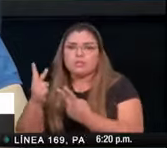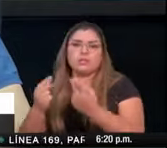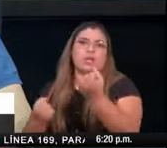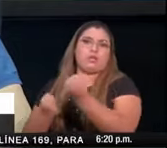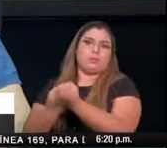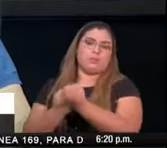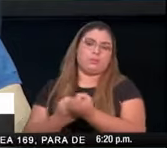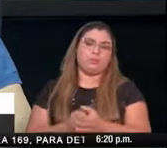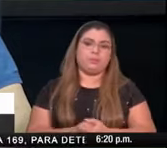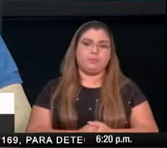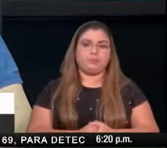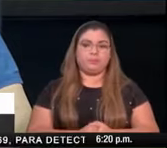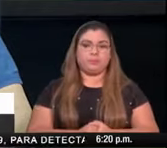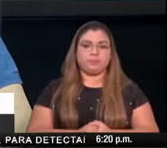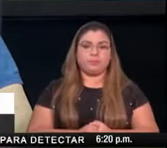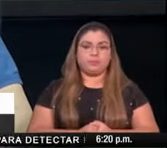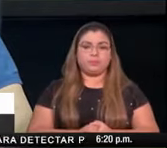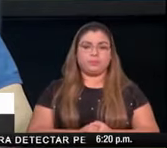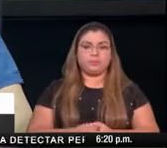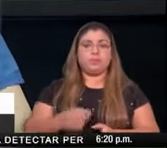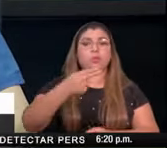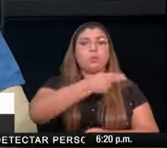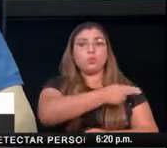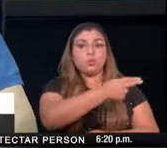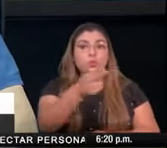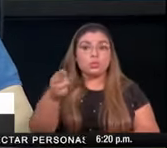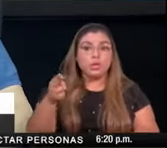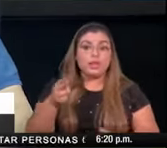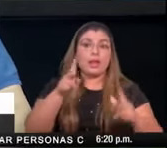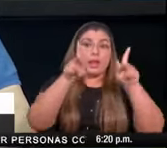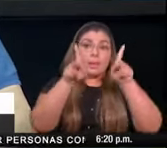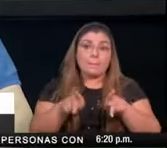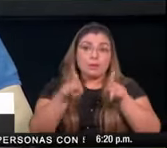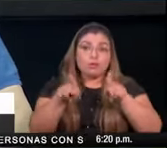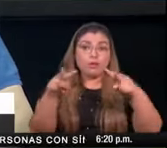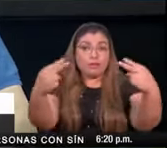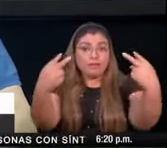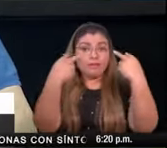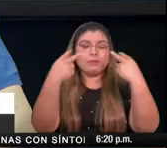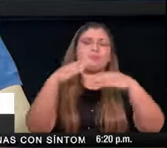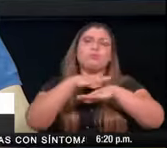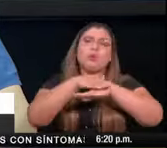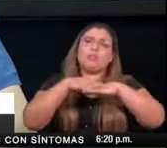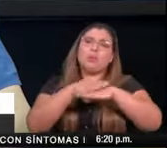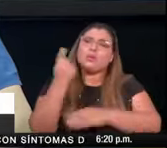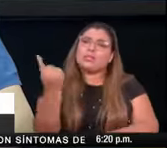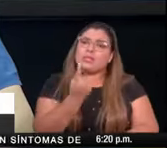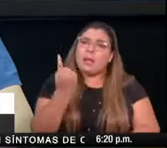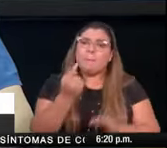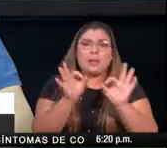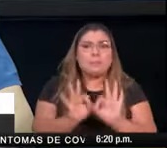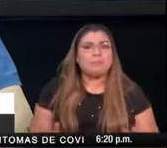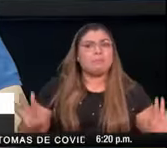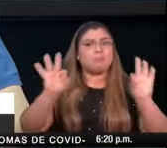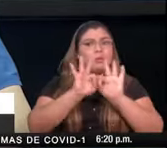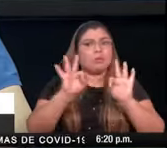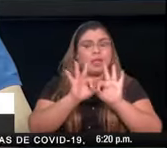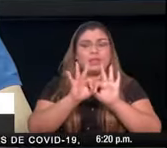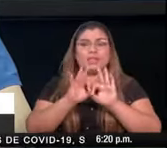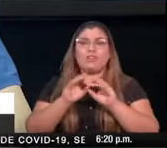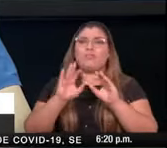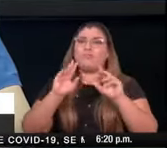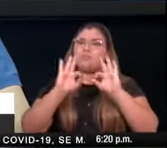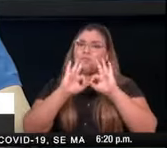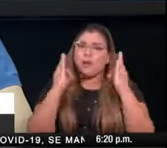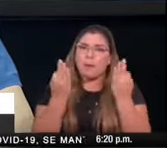positivo sea atendido y ustedes los que me escuchan siempre tomar en cuenta el mantenimiento de la